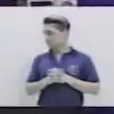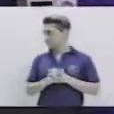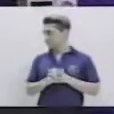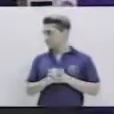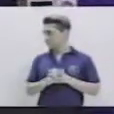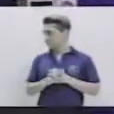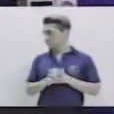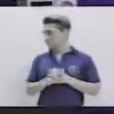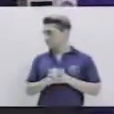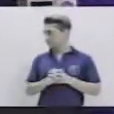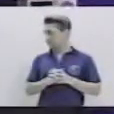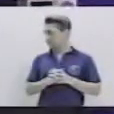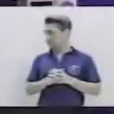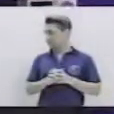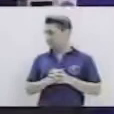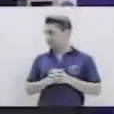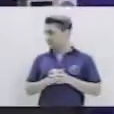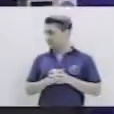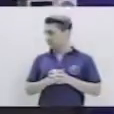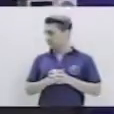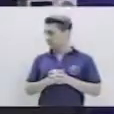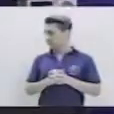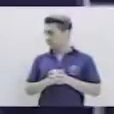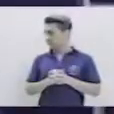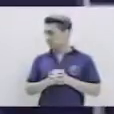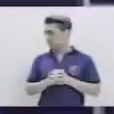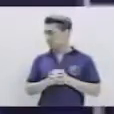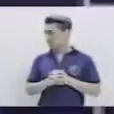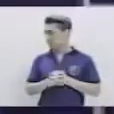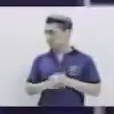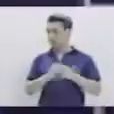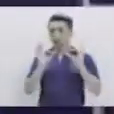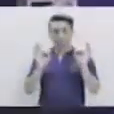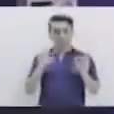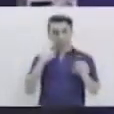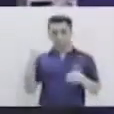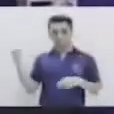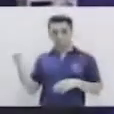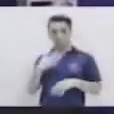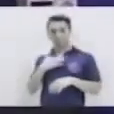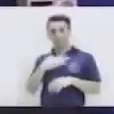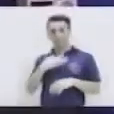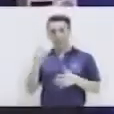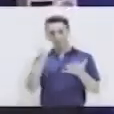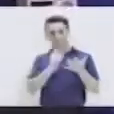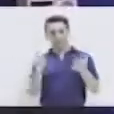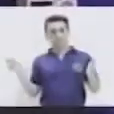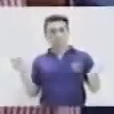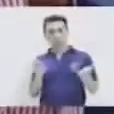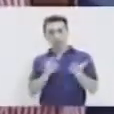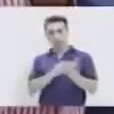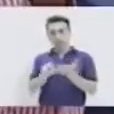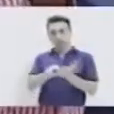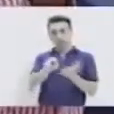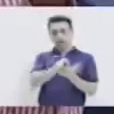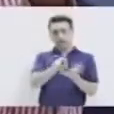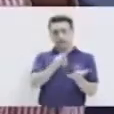Ok, cuando terminemos, así nos va a quedar nuestro dibujo de las ranitas.